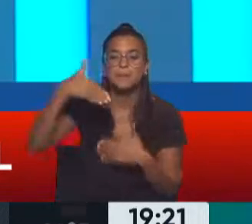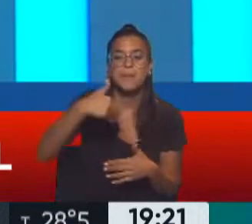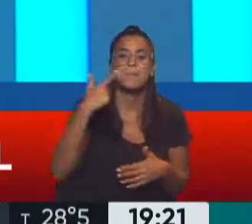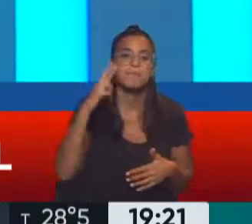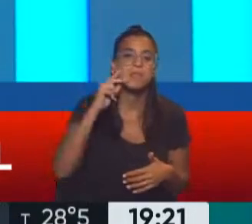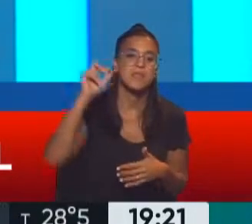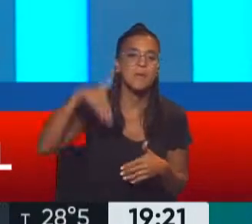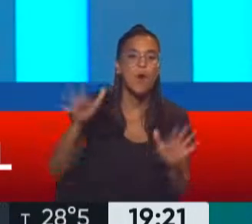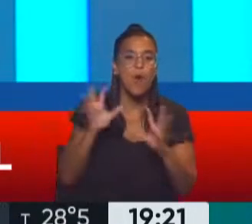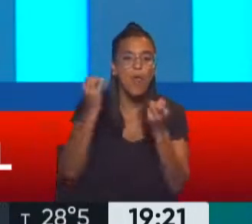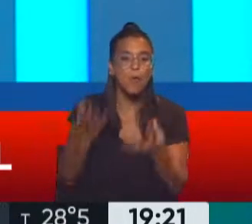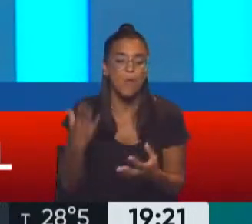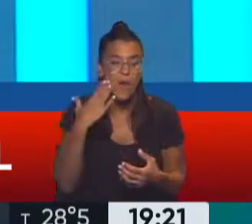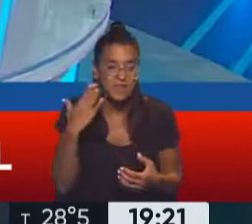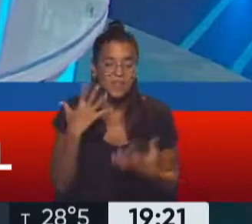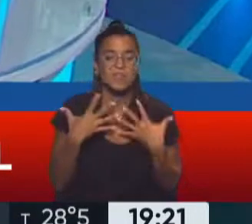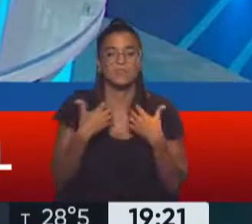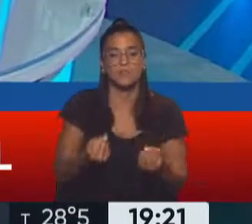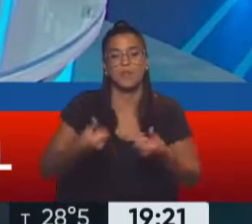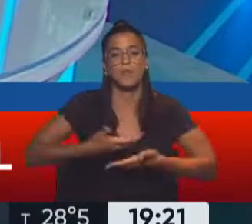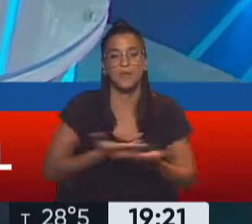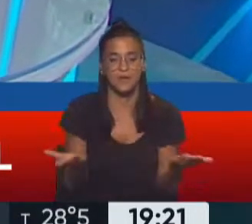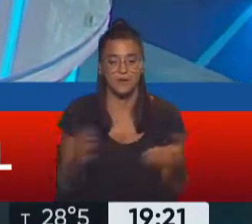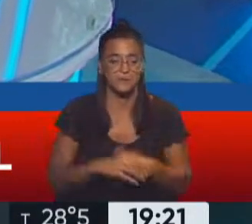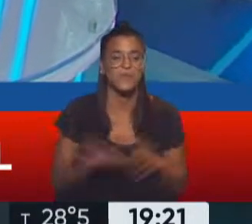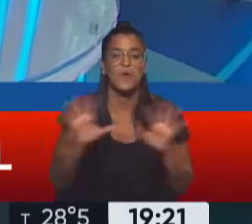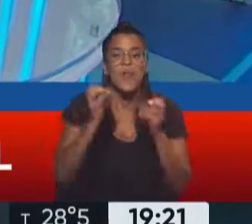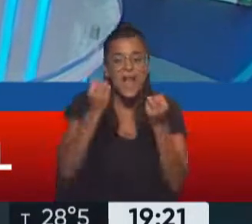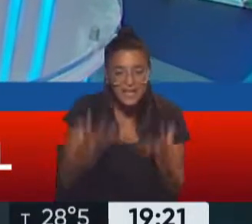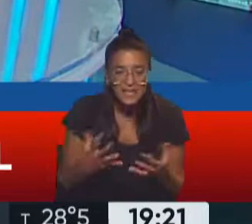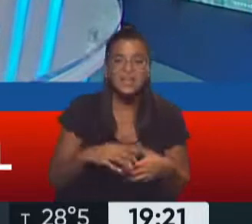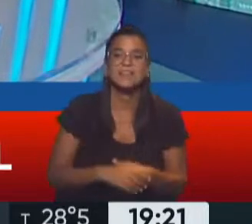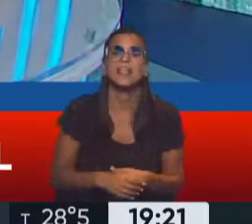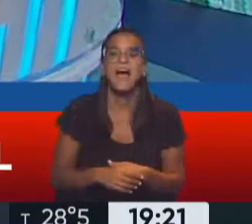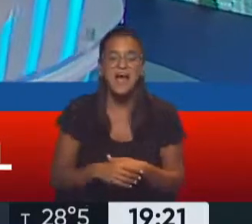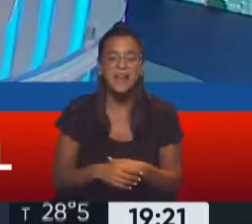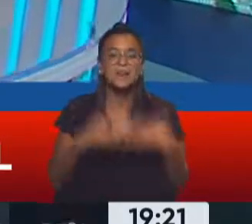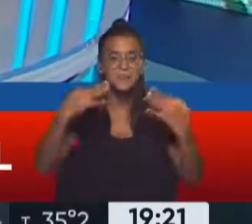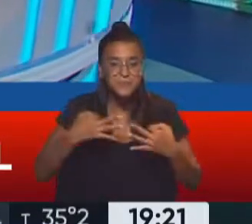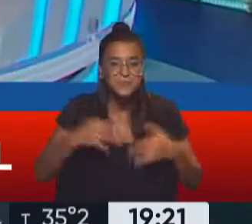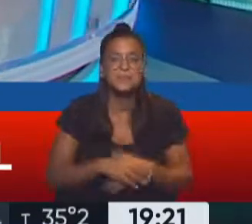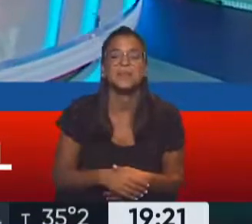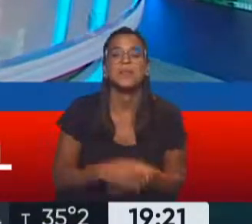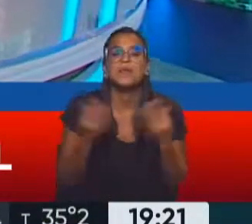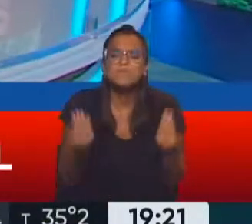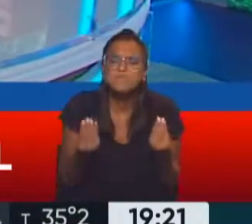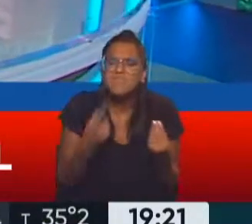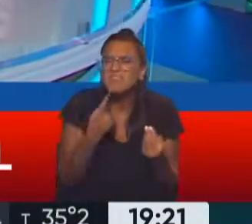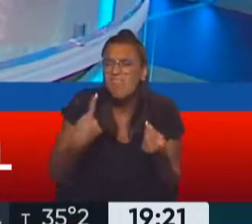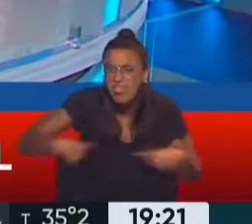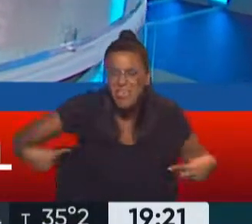Lewin, buenas tardes, ¿cómo estás? Defensora del Público, bienvenida como siempre. tal? Muchas gracias, Diana. ¿De qué va esto, Miriam? ¿De qué va?